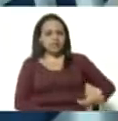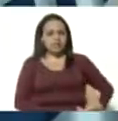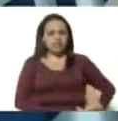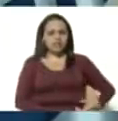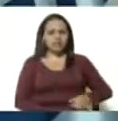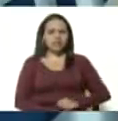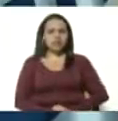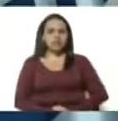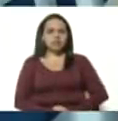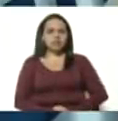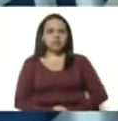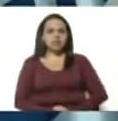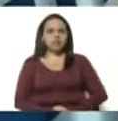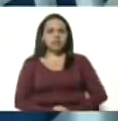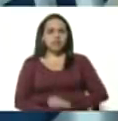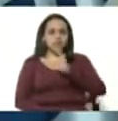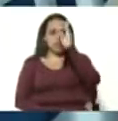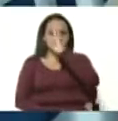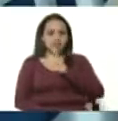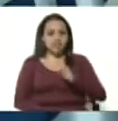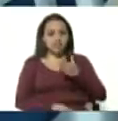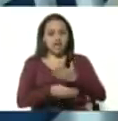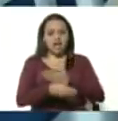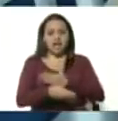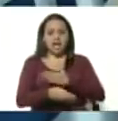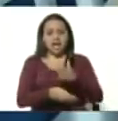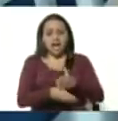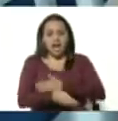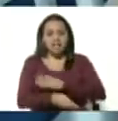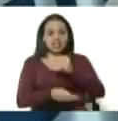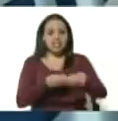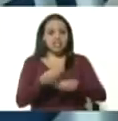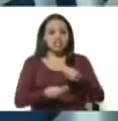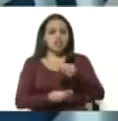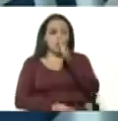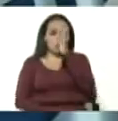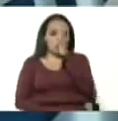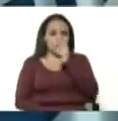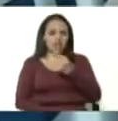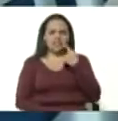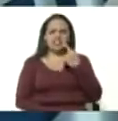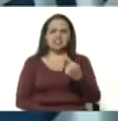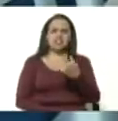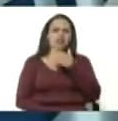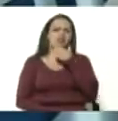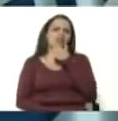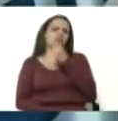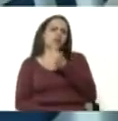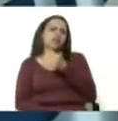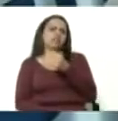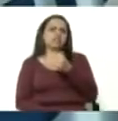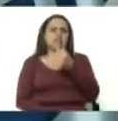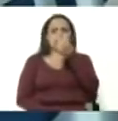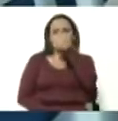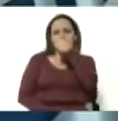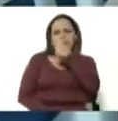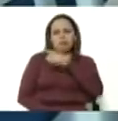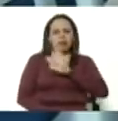inicialmente hiciera burla del COVID-19 diciendo que era una simple gripa según él